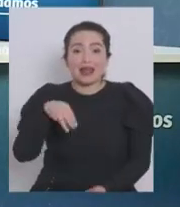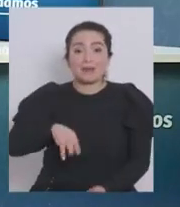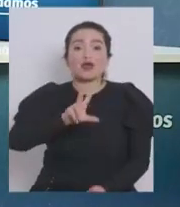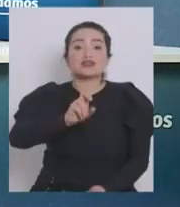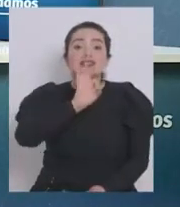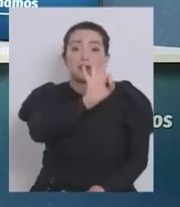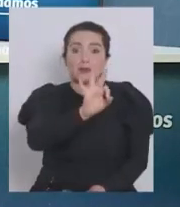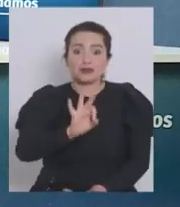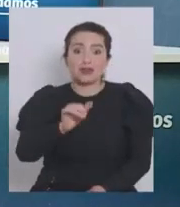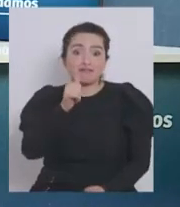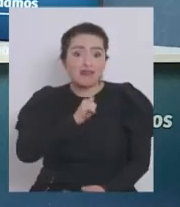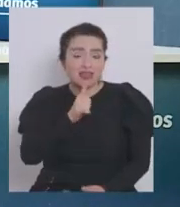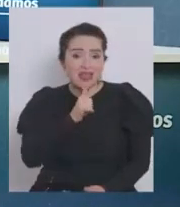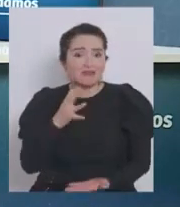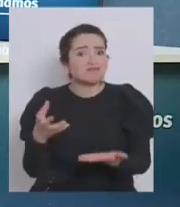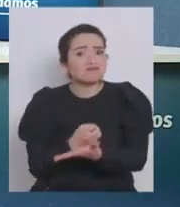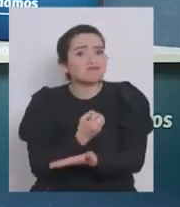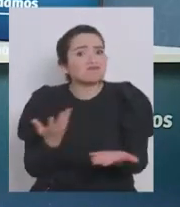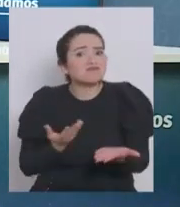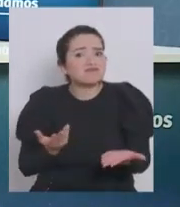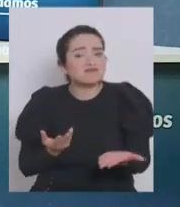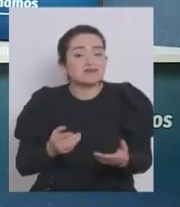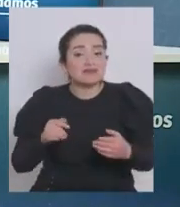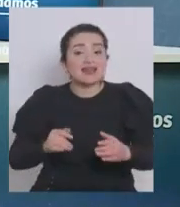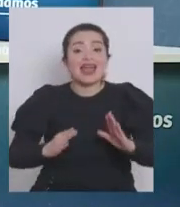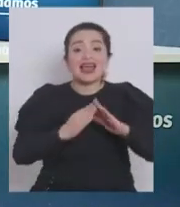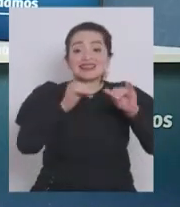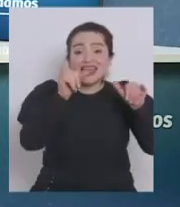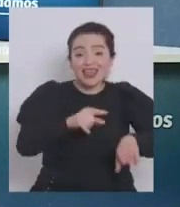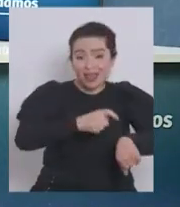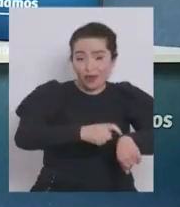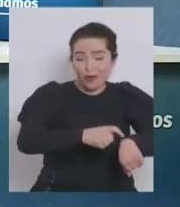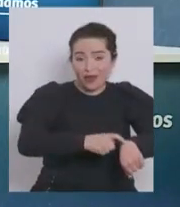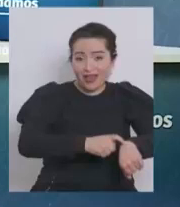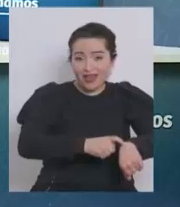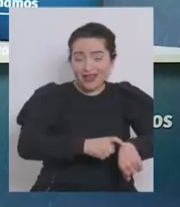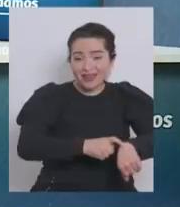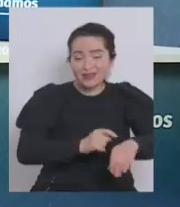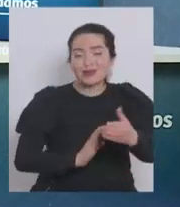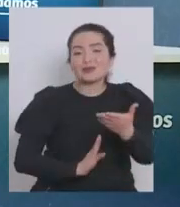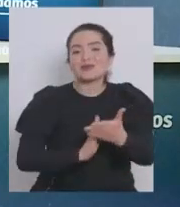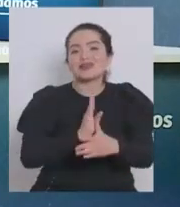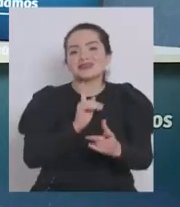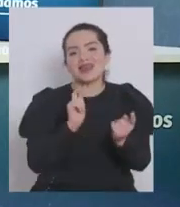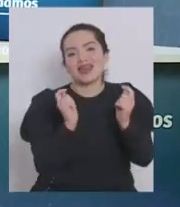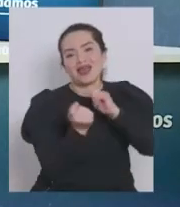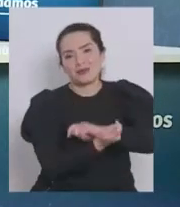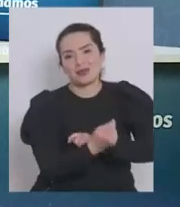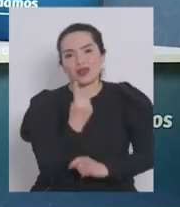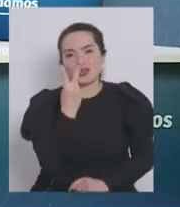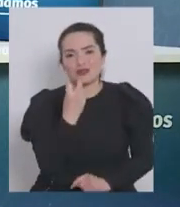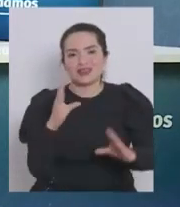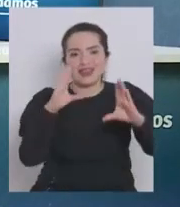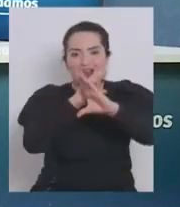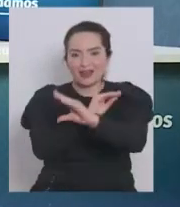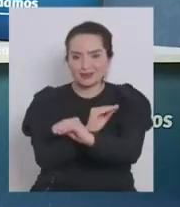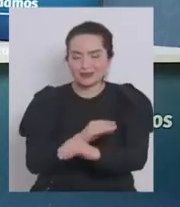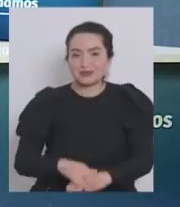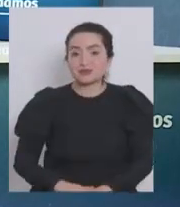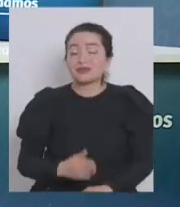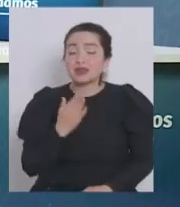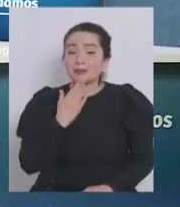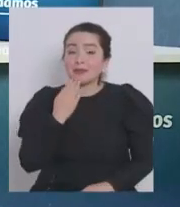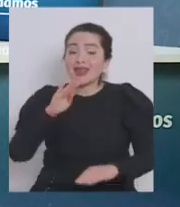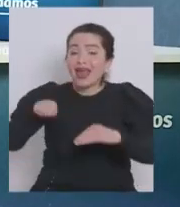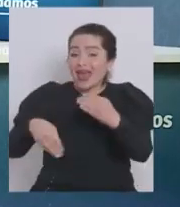%? ¿Qué falta para que este toque de queda acá en la región metropolitana llegue o empiece a las 12 de la noche? También tengo